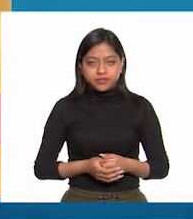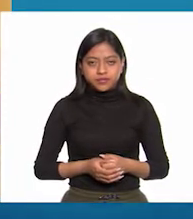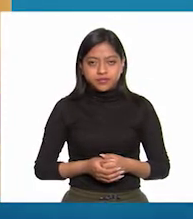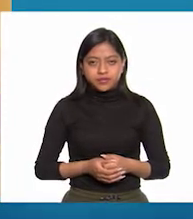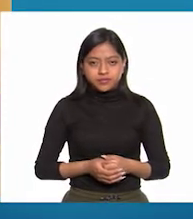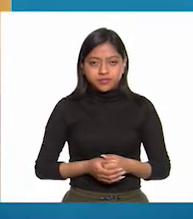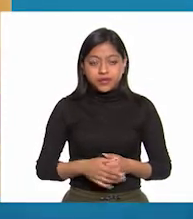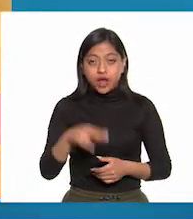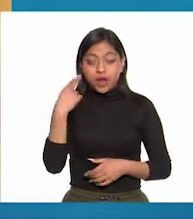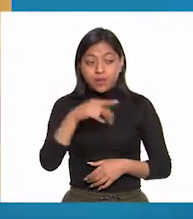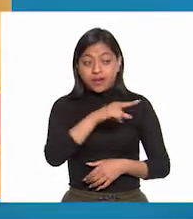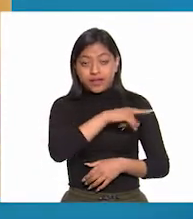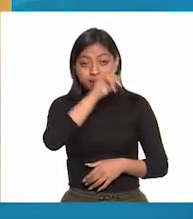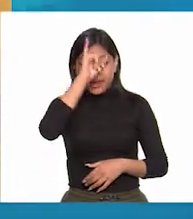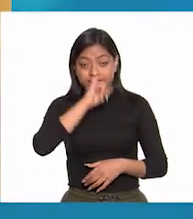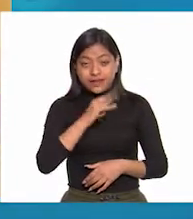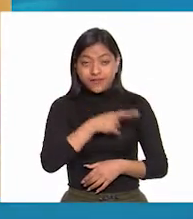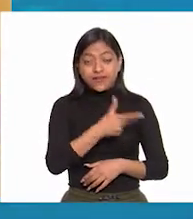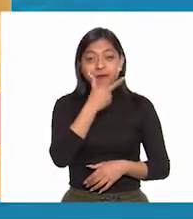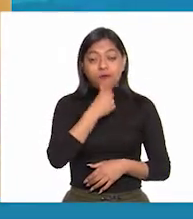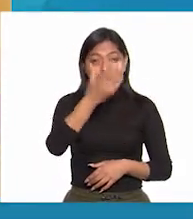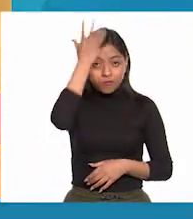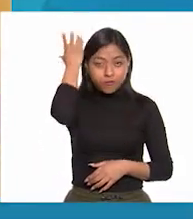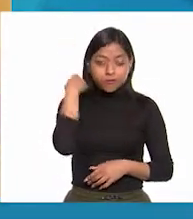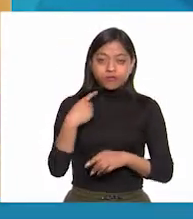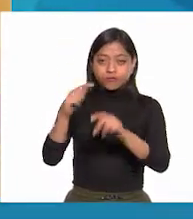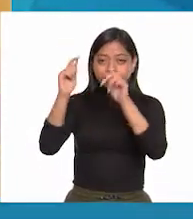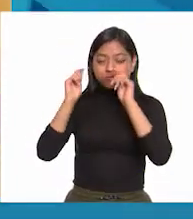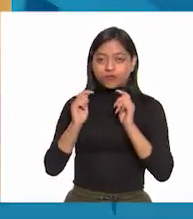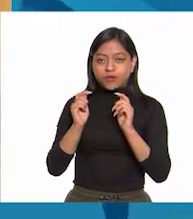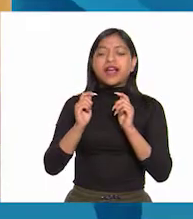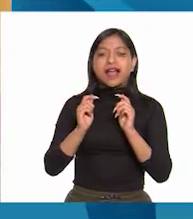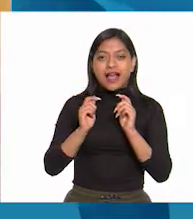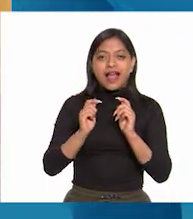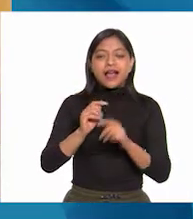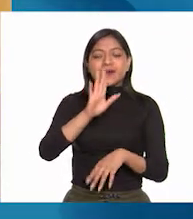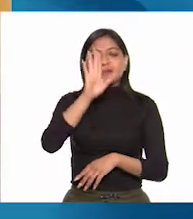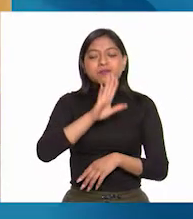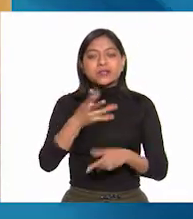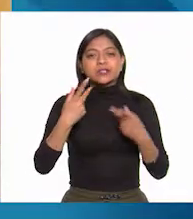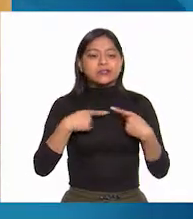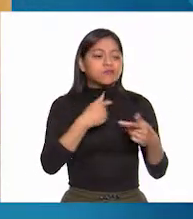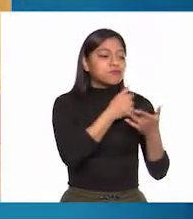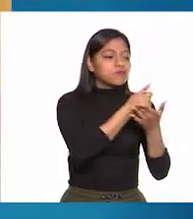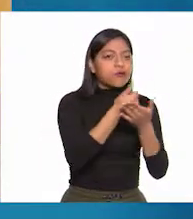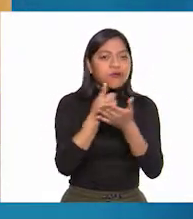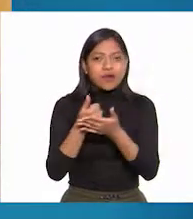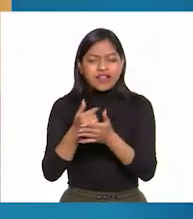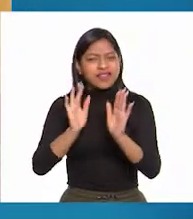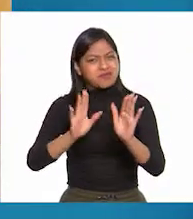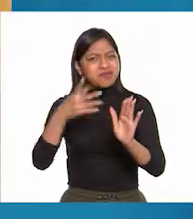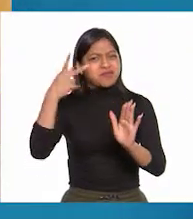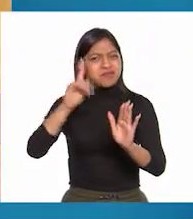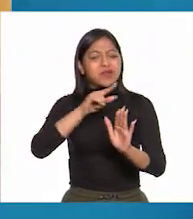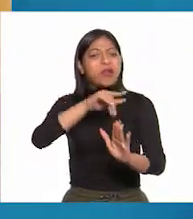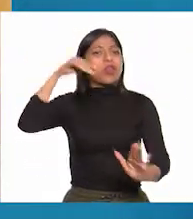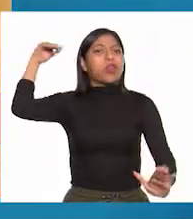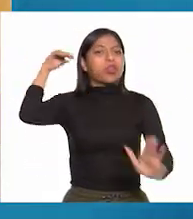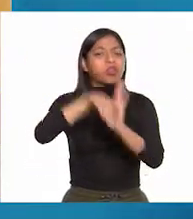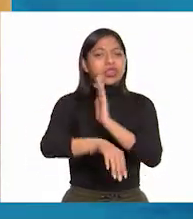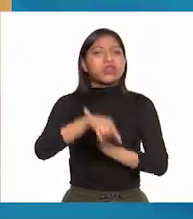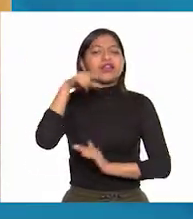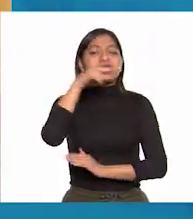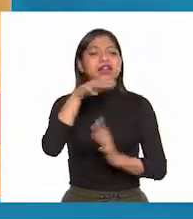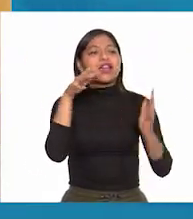Nombrado jefe, Morelos adoptó el título de siervo de la nación. Sin embargo, su fracaso militar en